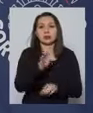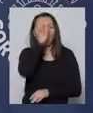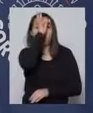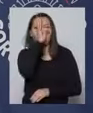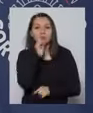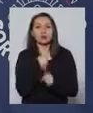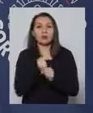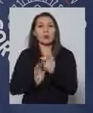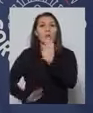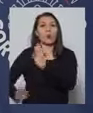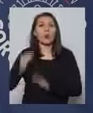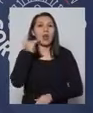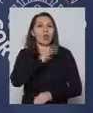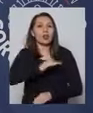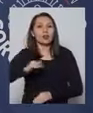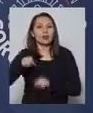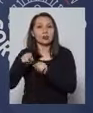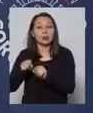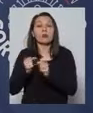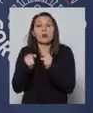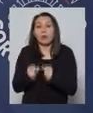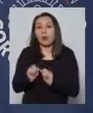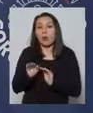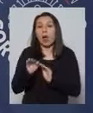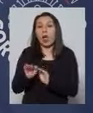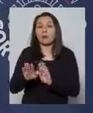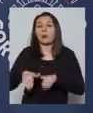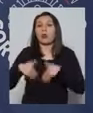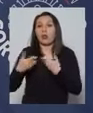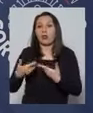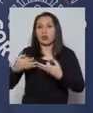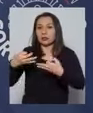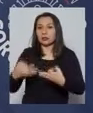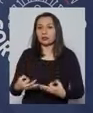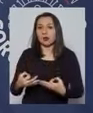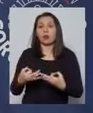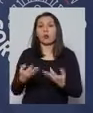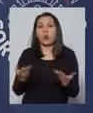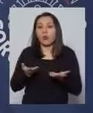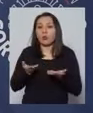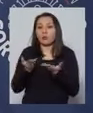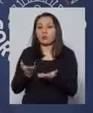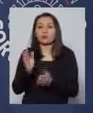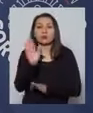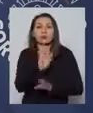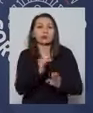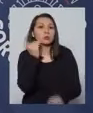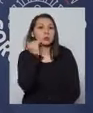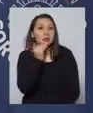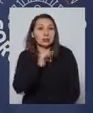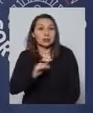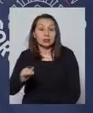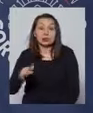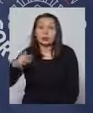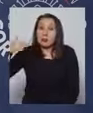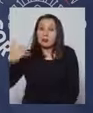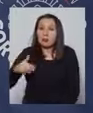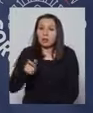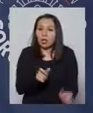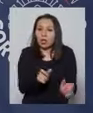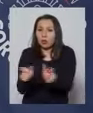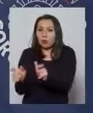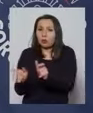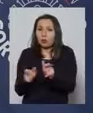personal del Sename para poder apoyar y brindar una seguridad en la atención de los niños. Es fundamental el